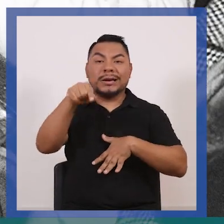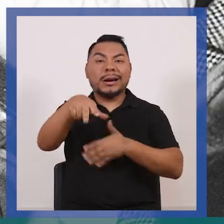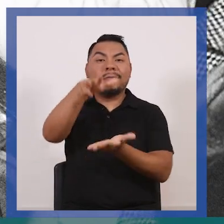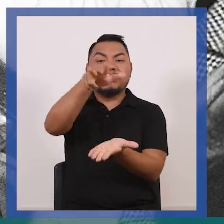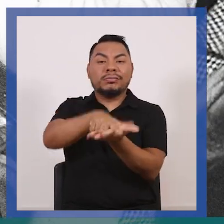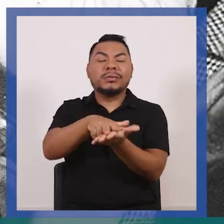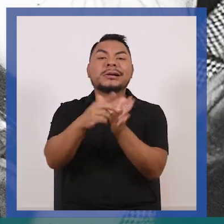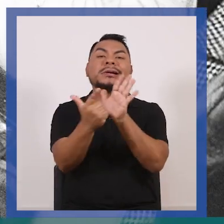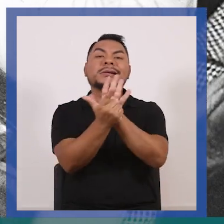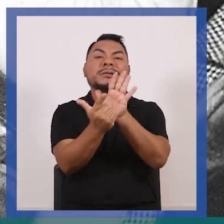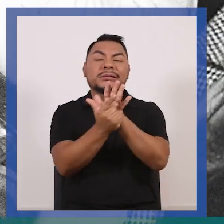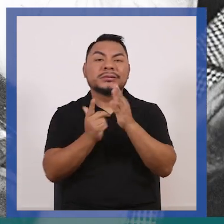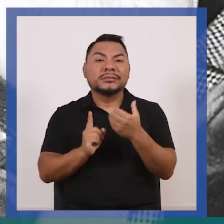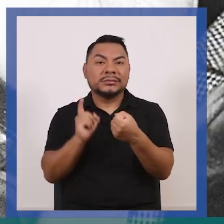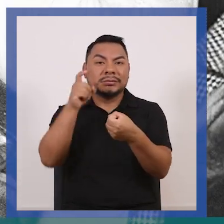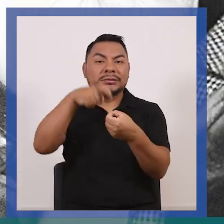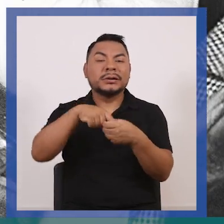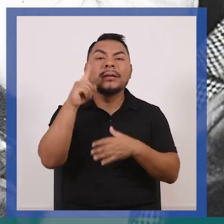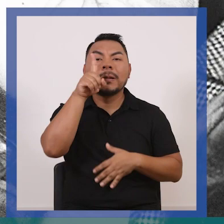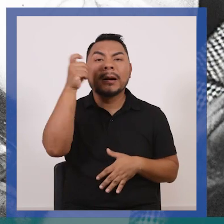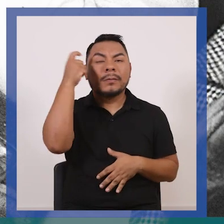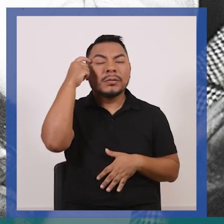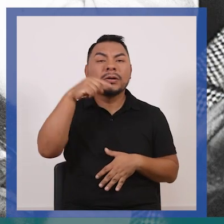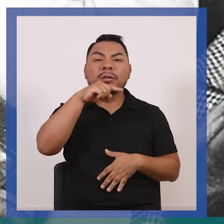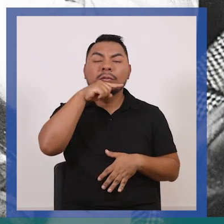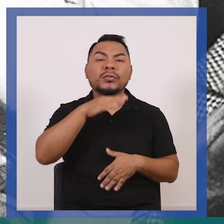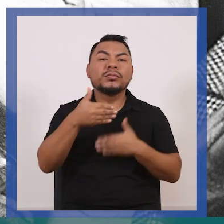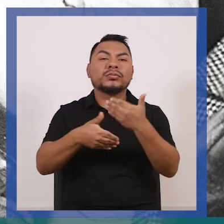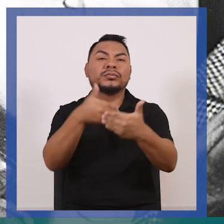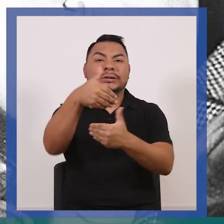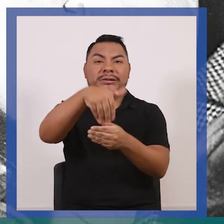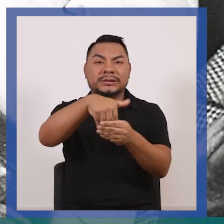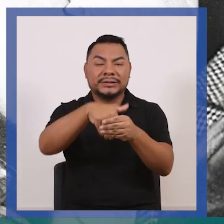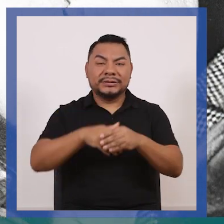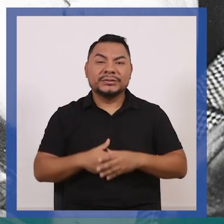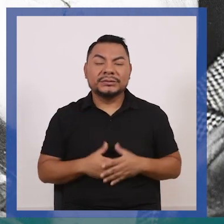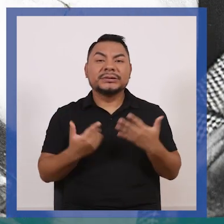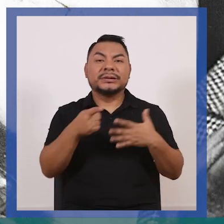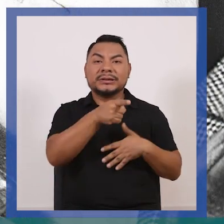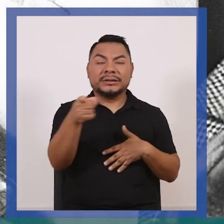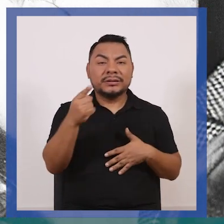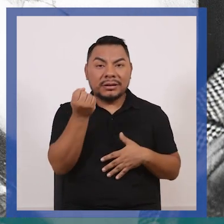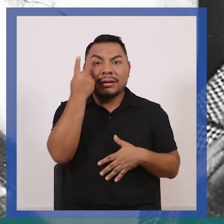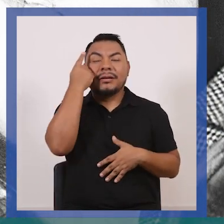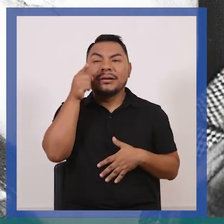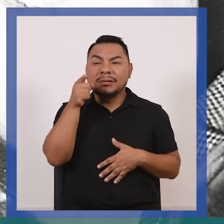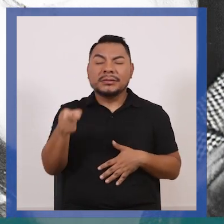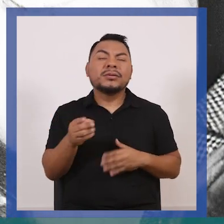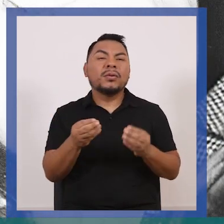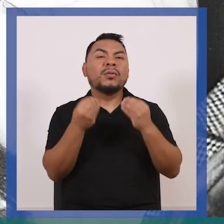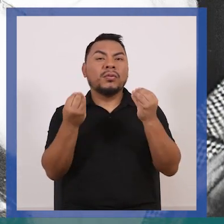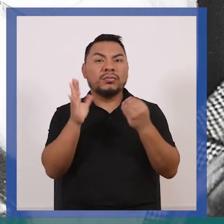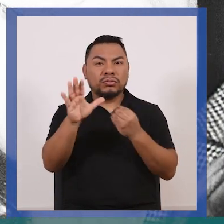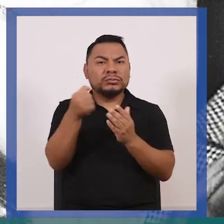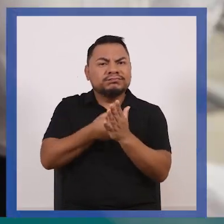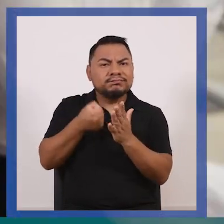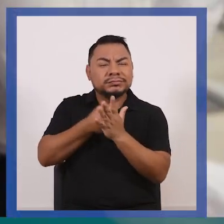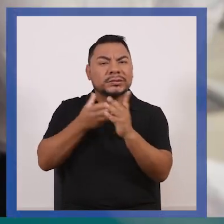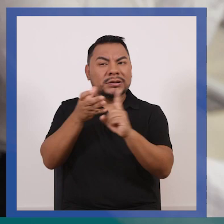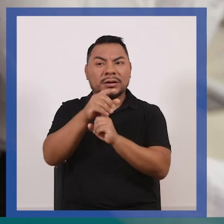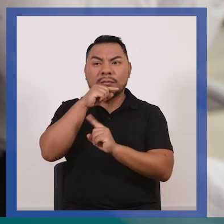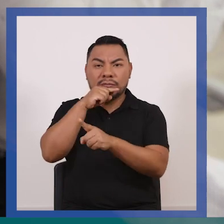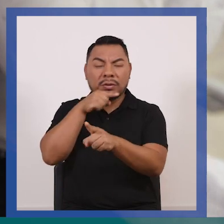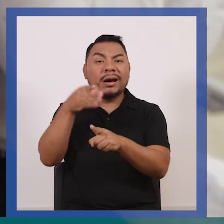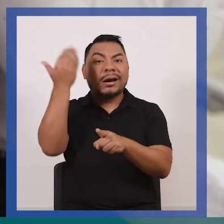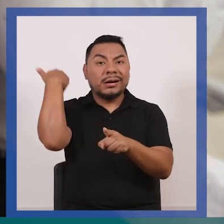que se apruebe la ley de participación política de las mujeres en los procesos electorales. Y para que te des cuenta justamente de la magnitud de su lucha,